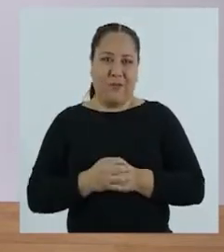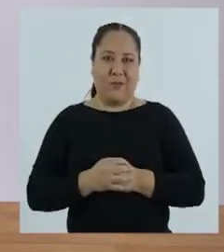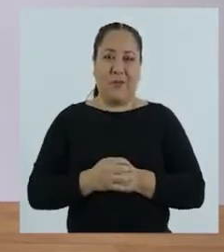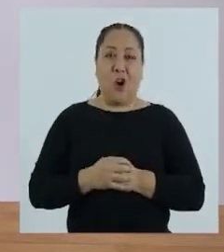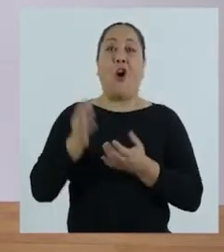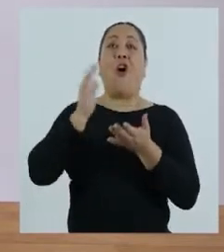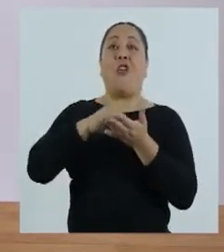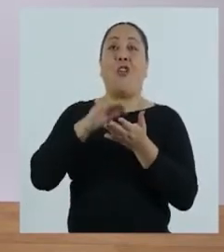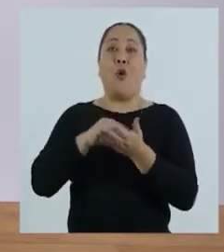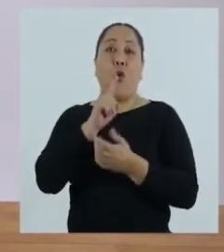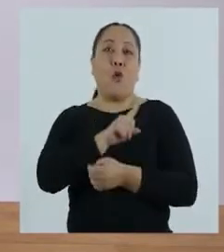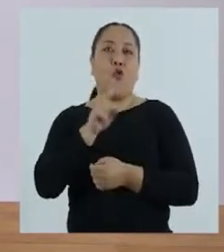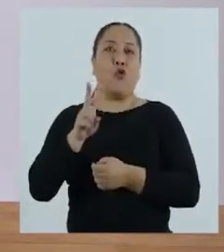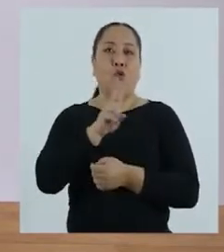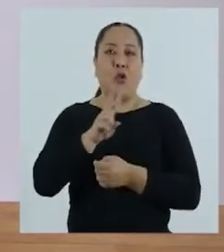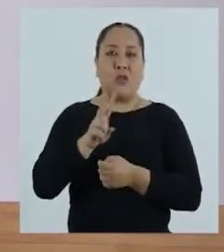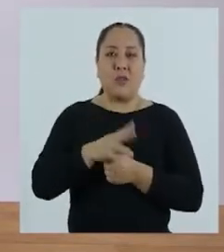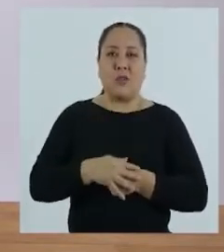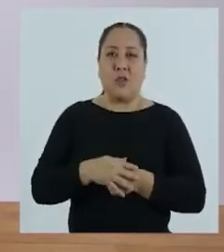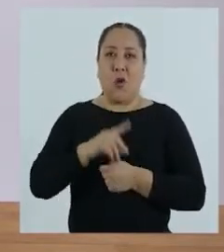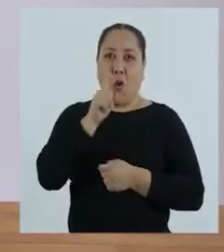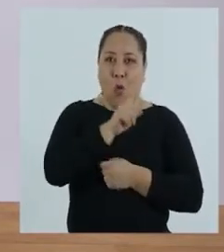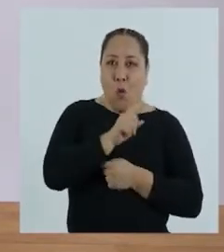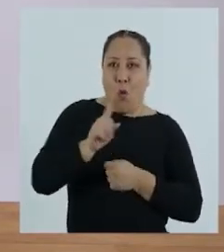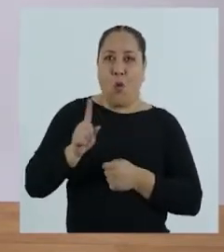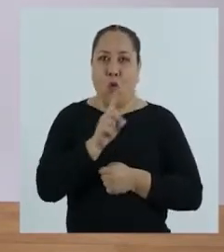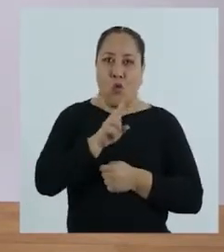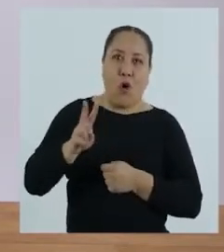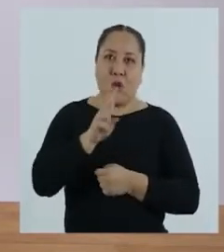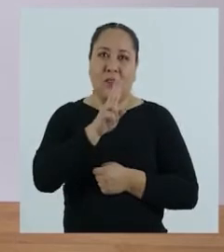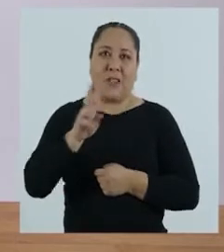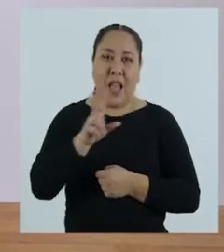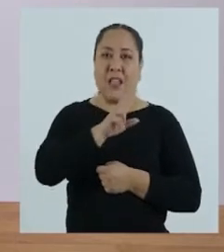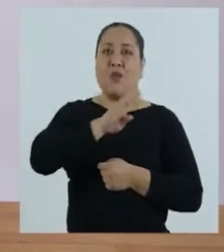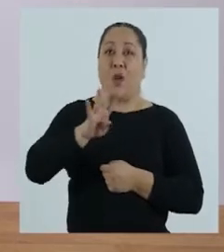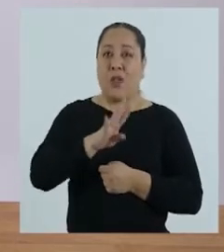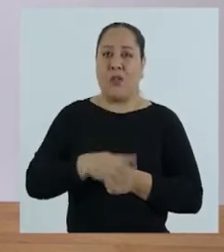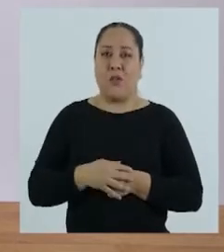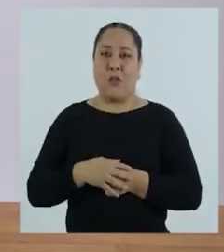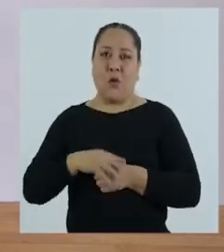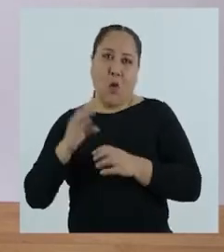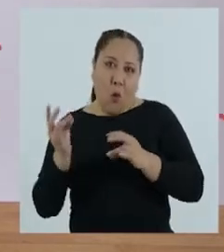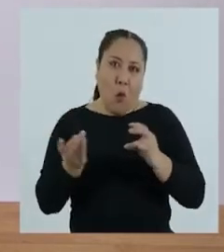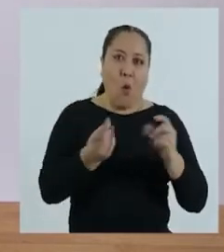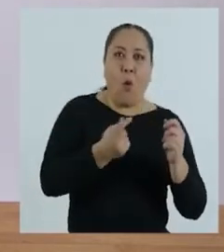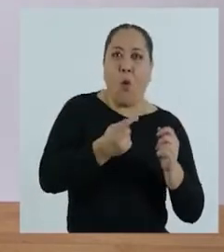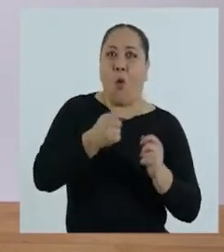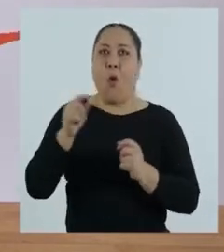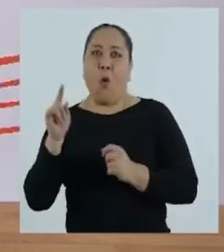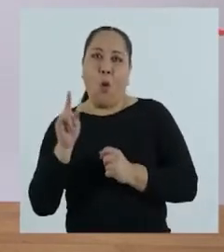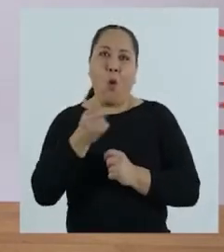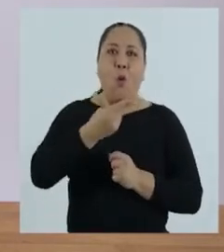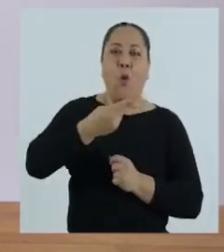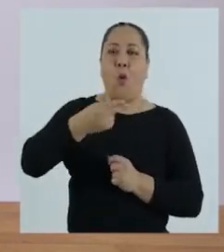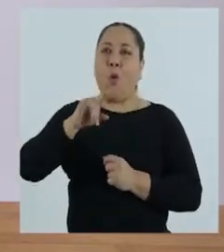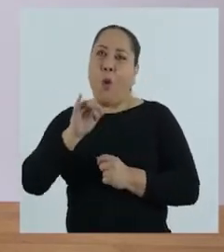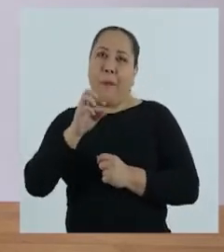Repetimos. Un y dos. Un, dos, tres, cuatro. Guapa. Eso es.